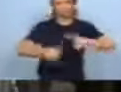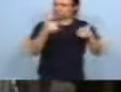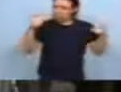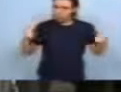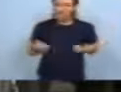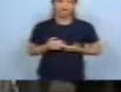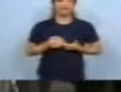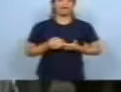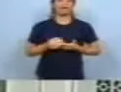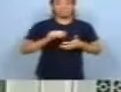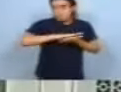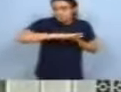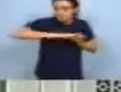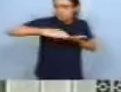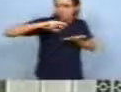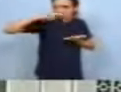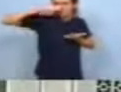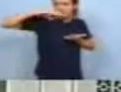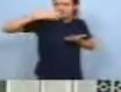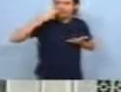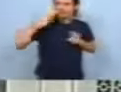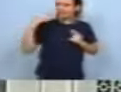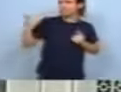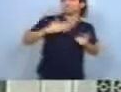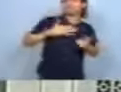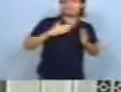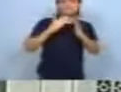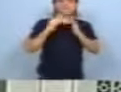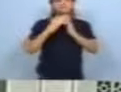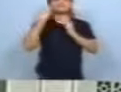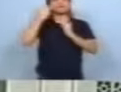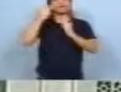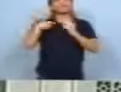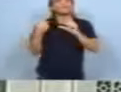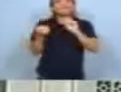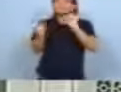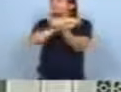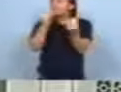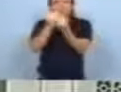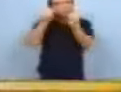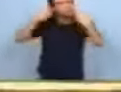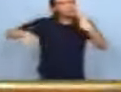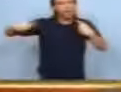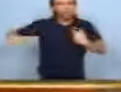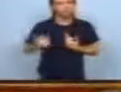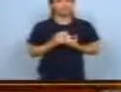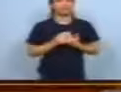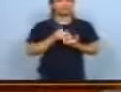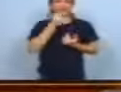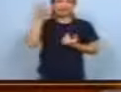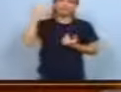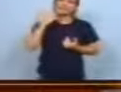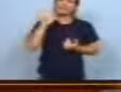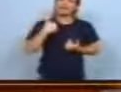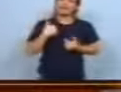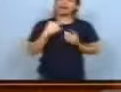Tener reconocido que es tu casa y que te cambian un montón de cosas. Mi hija estudiaba